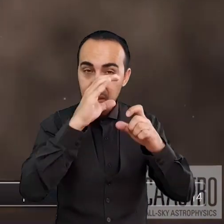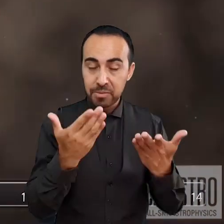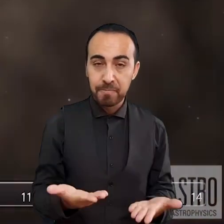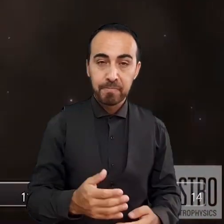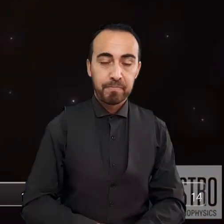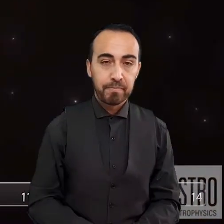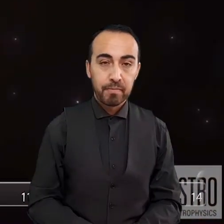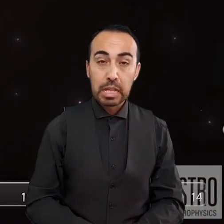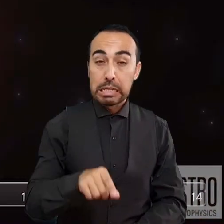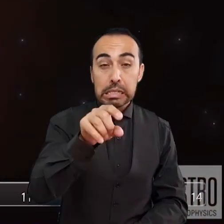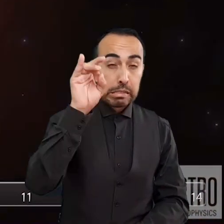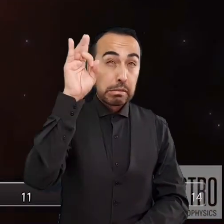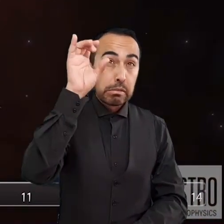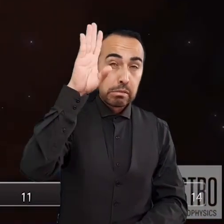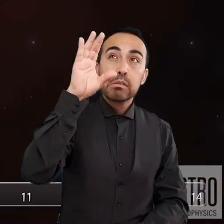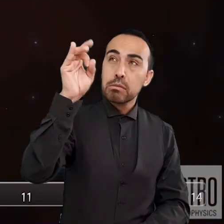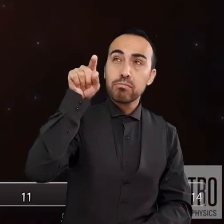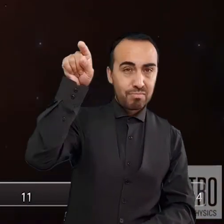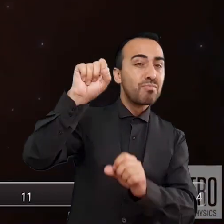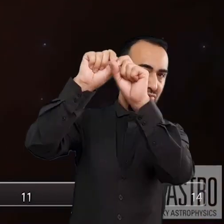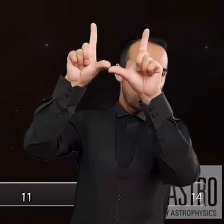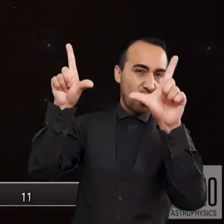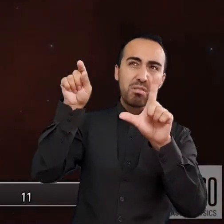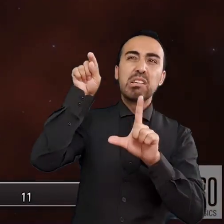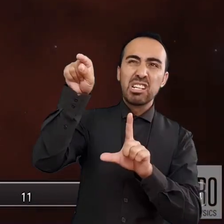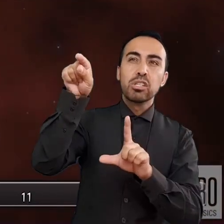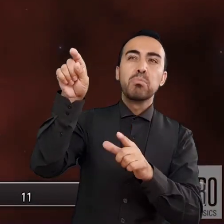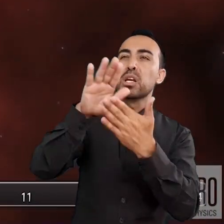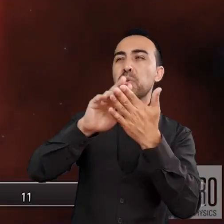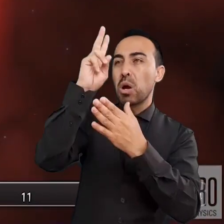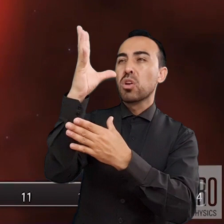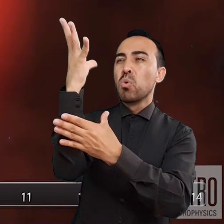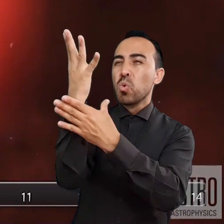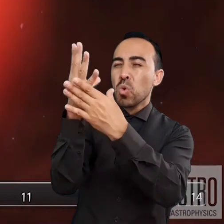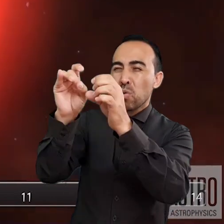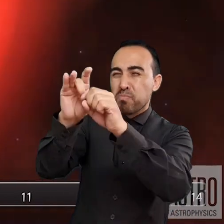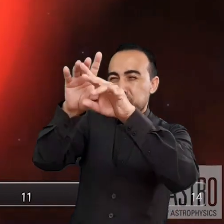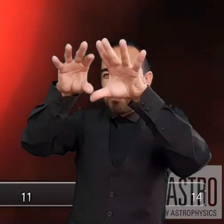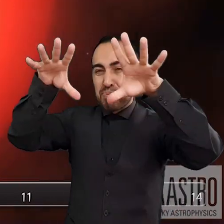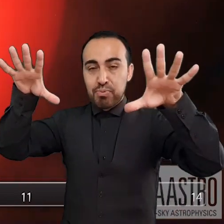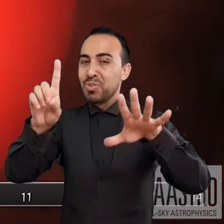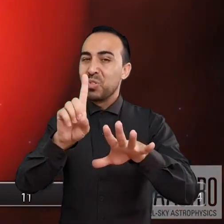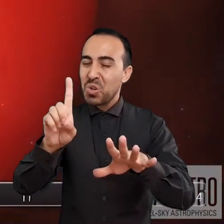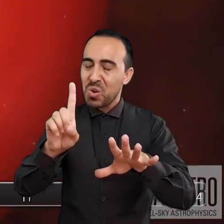embargo, si el Sol estuviese en un sistema binario, podría terminar como una supernova de tipo 1.